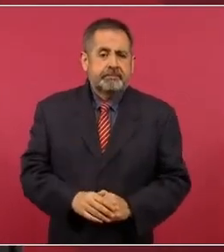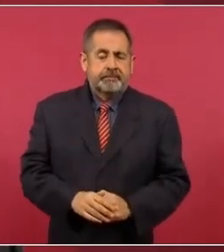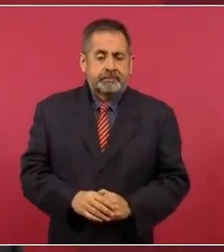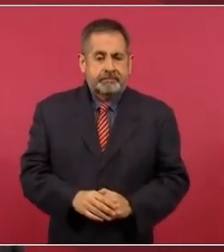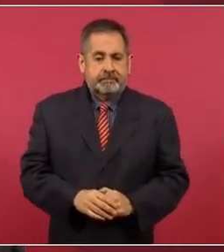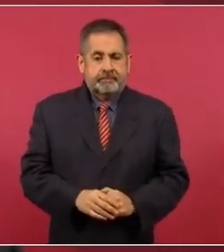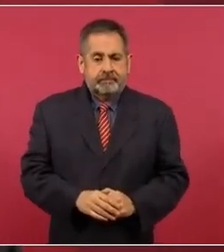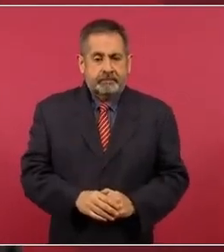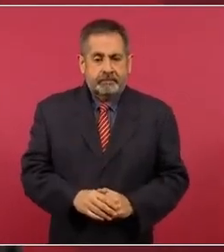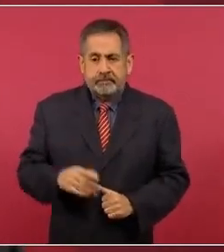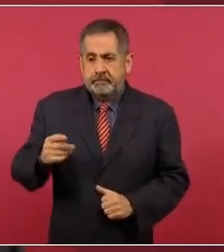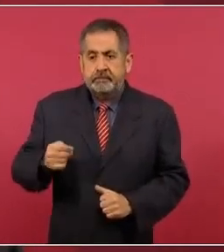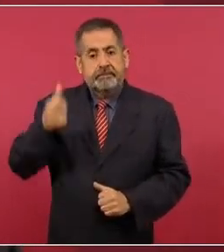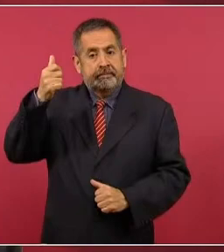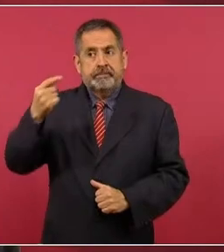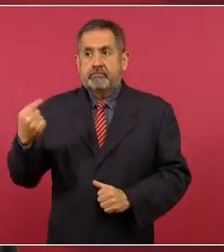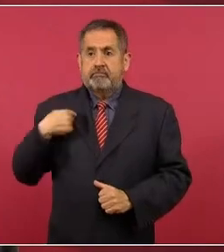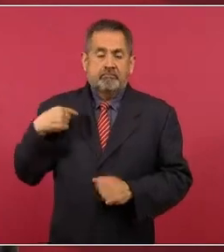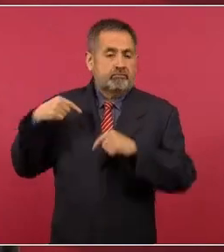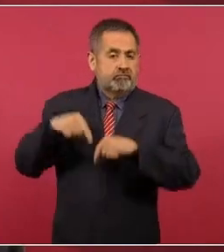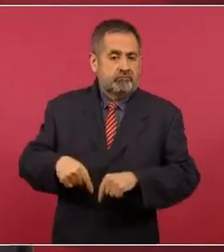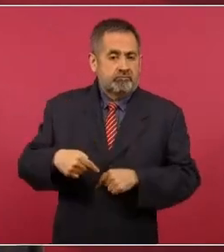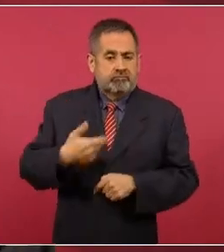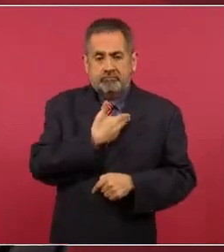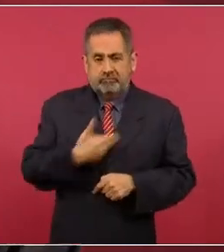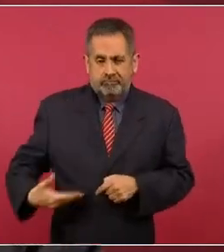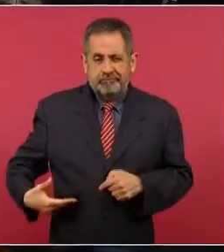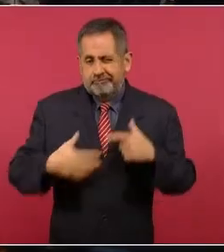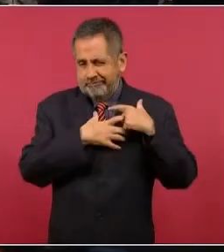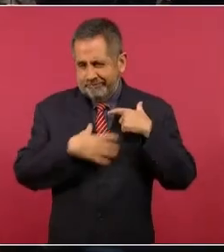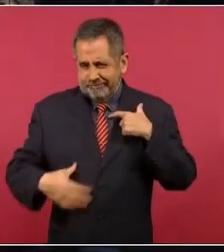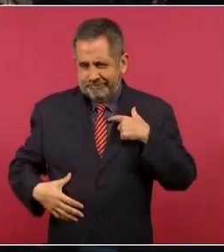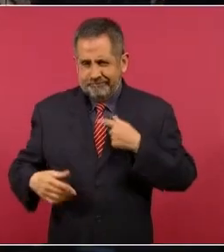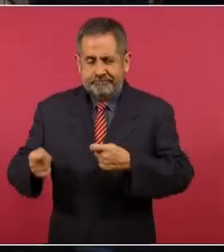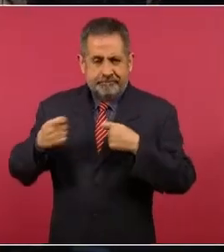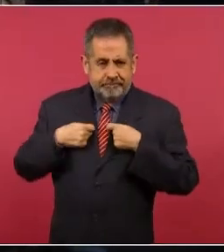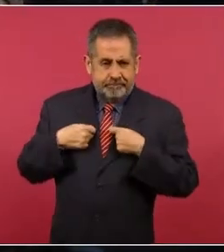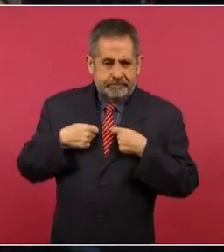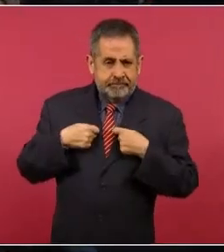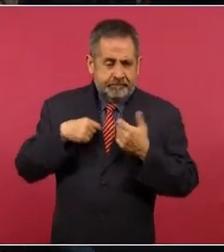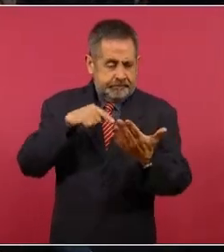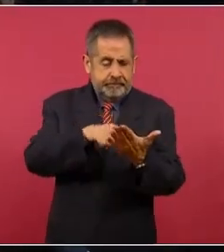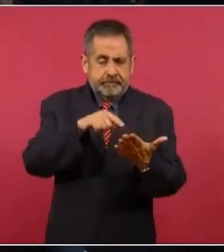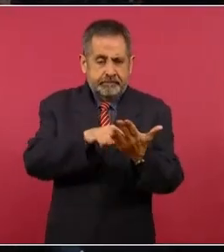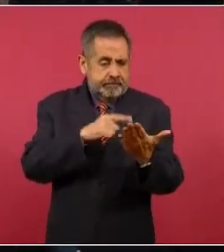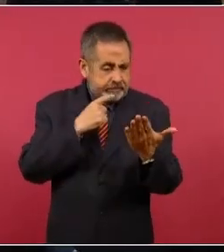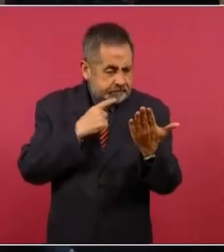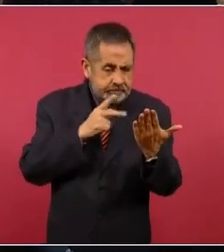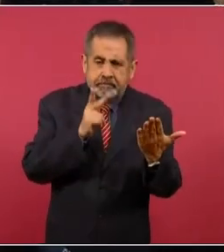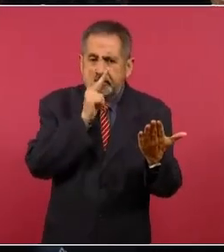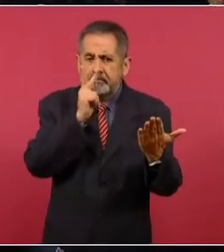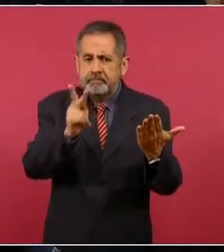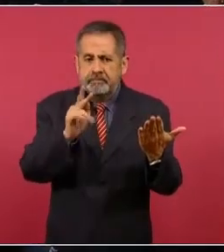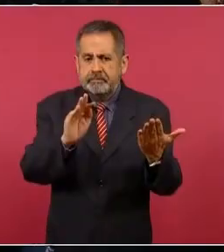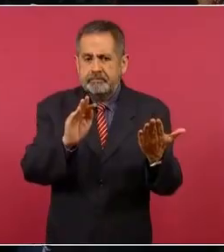cuando llegamos al gobierno no había una clasificación como tal